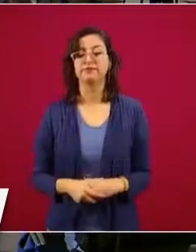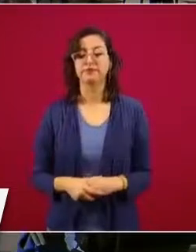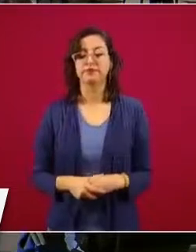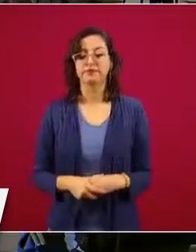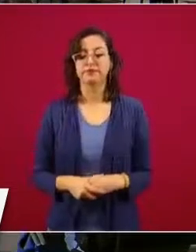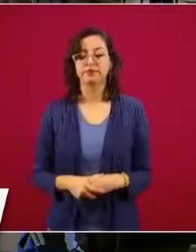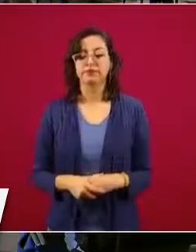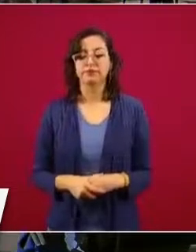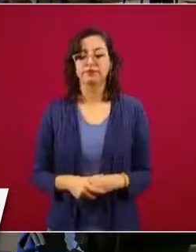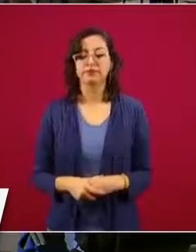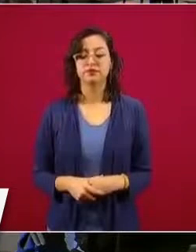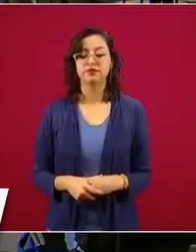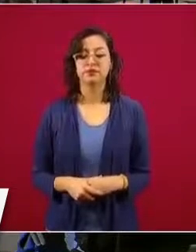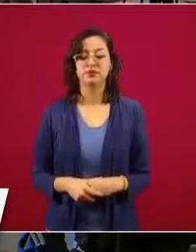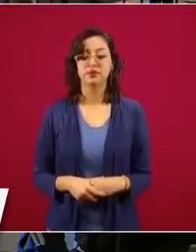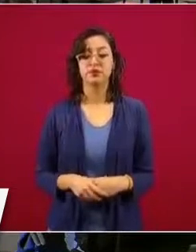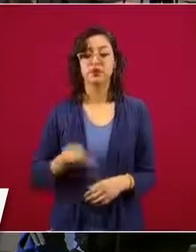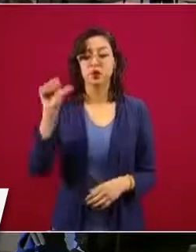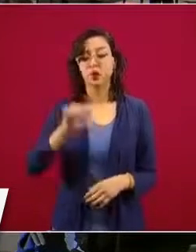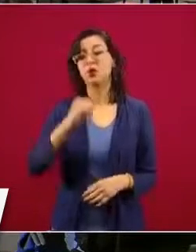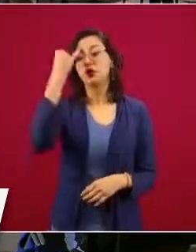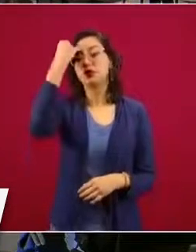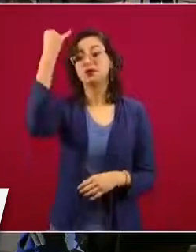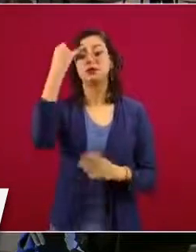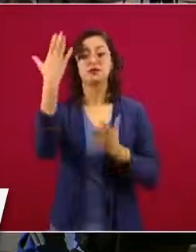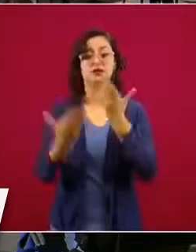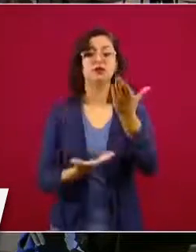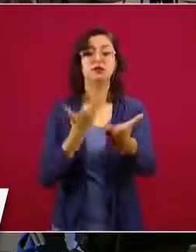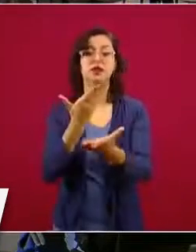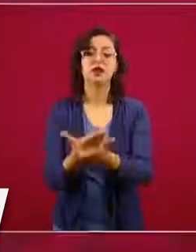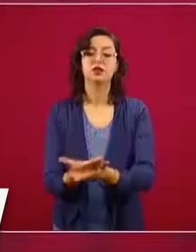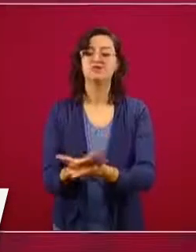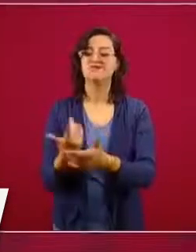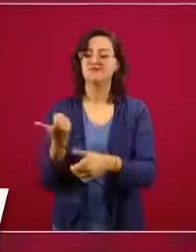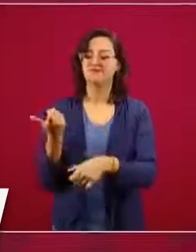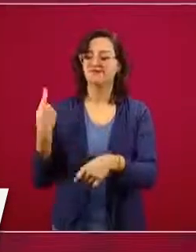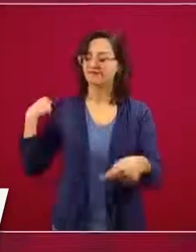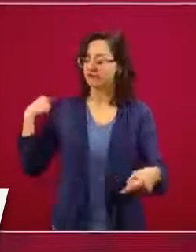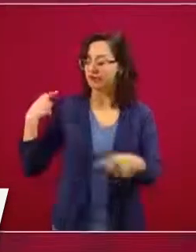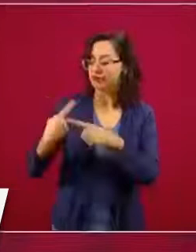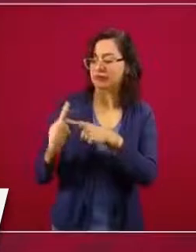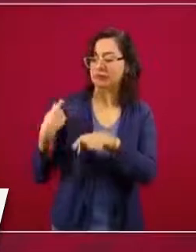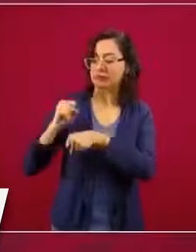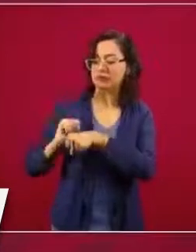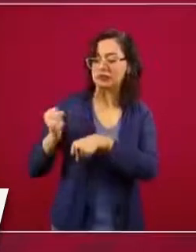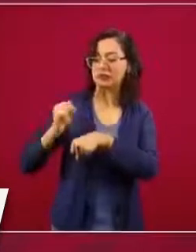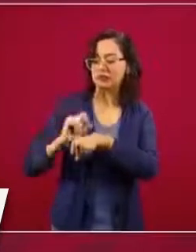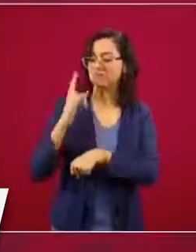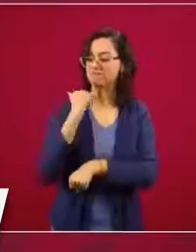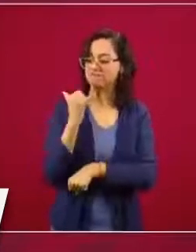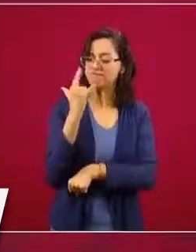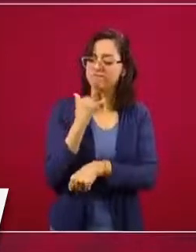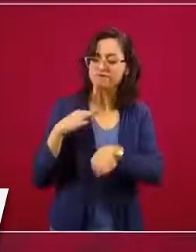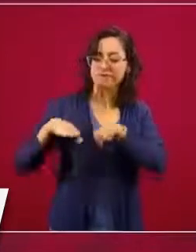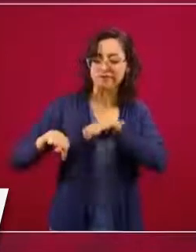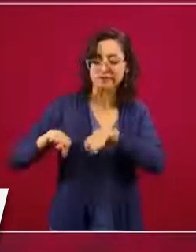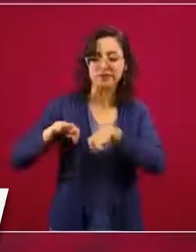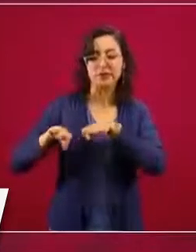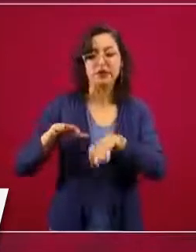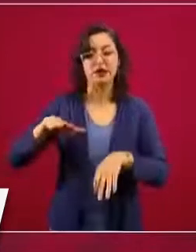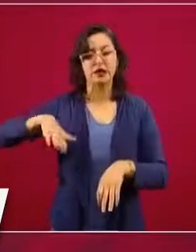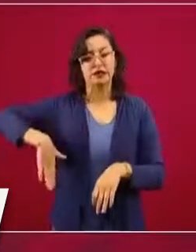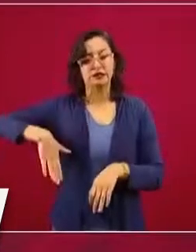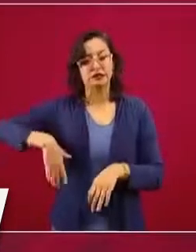Esta iniciativa que ven hoy es el producto de un esfuerzo de muchas semanas de trabajo, como bien nos comentaba el canciller,